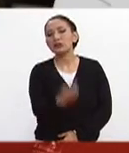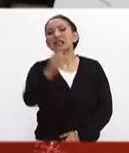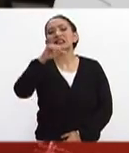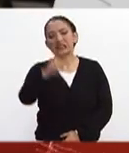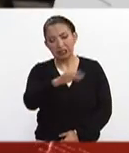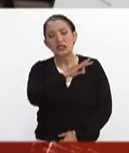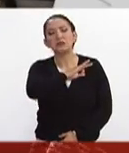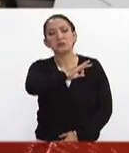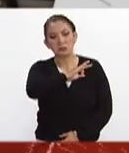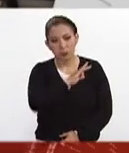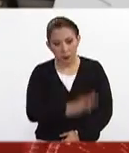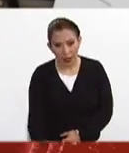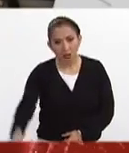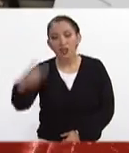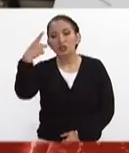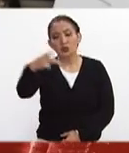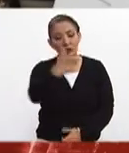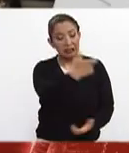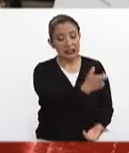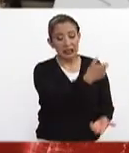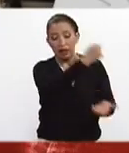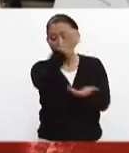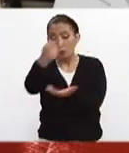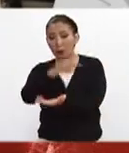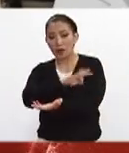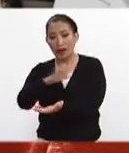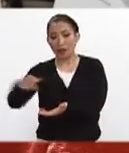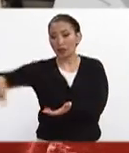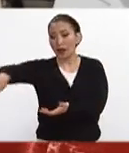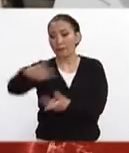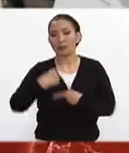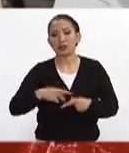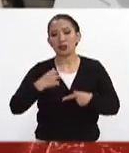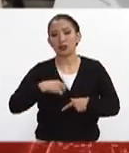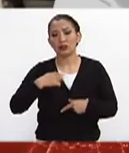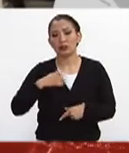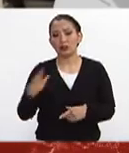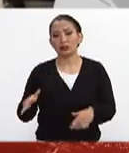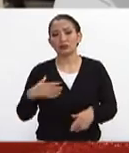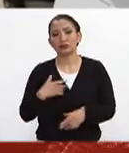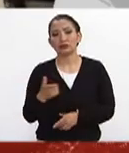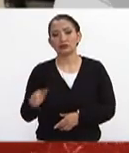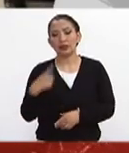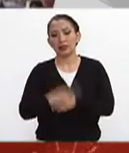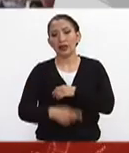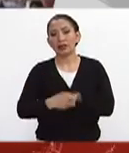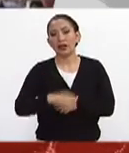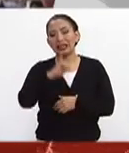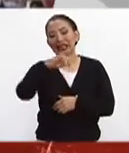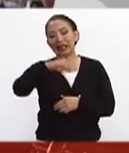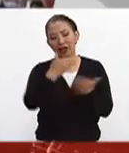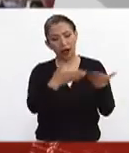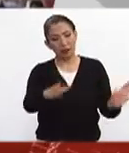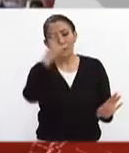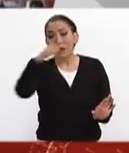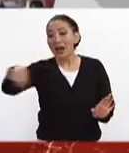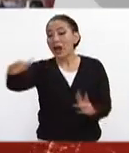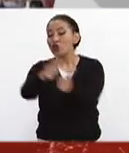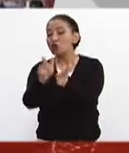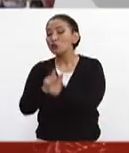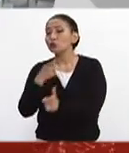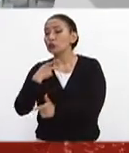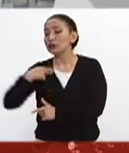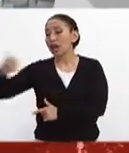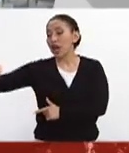sí es posible que esos recursos puedan transferirse a quienes han sido damnificados. El INE abre las puertas para que los partidos